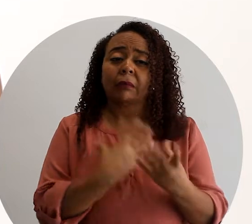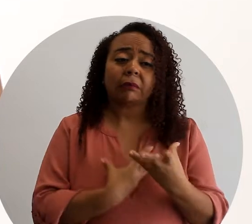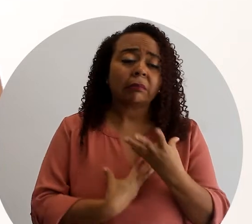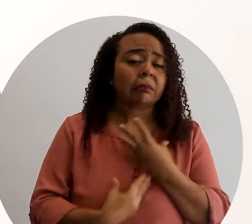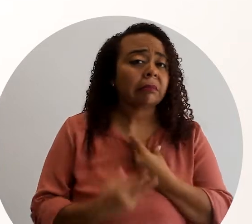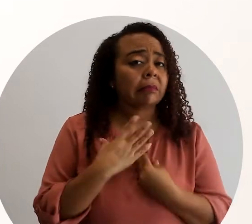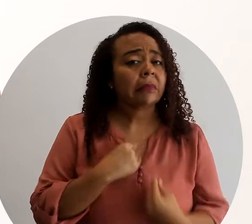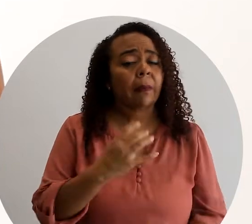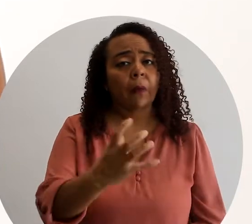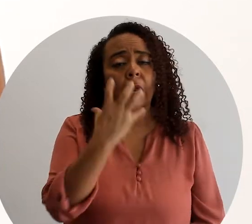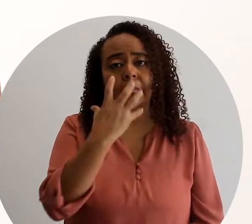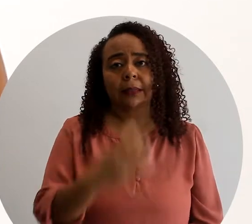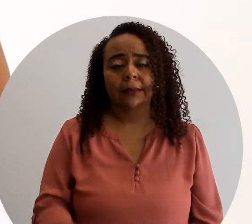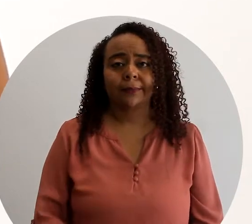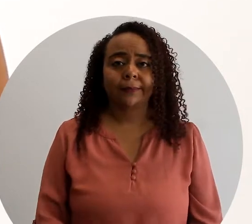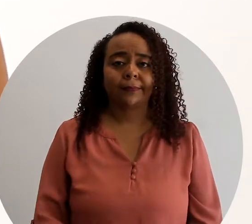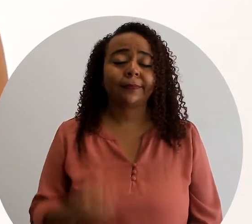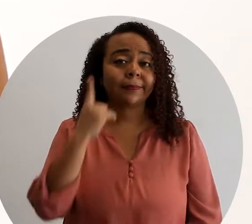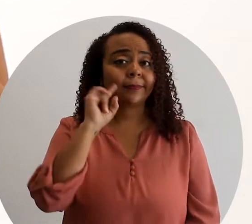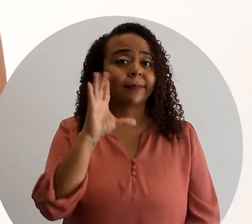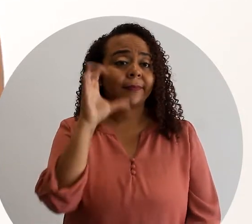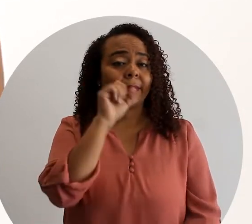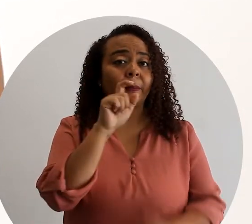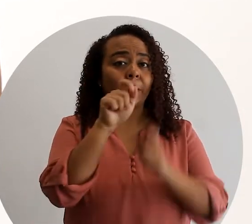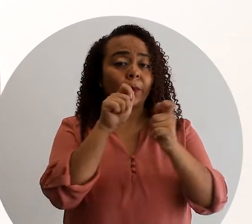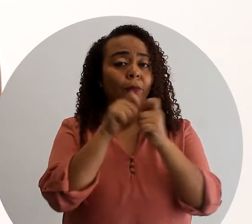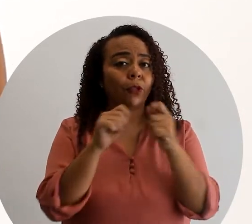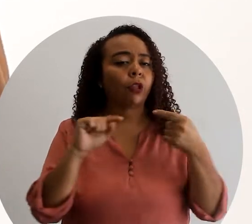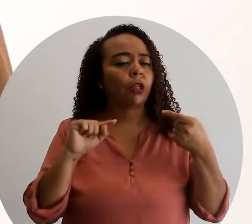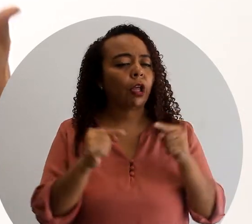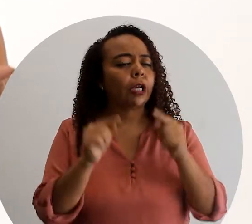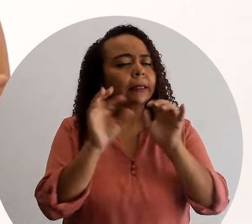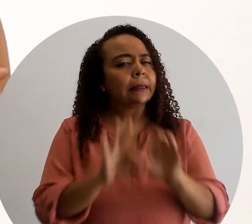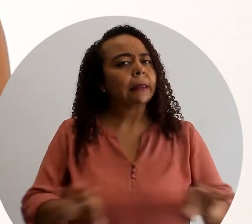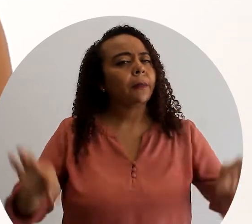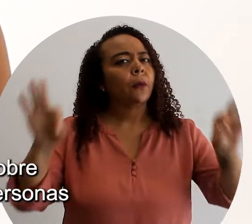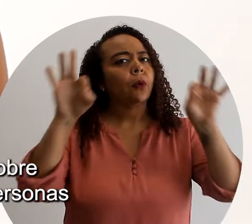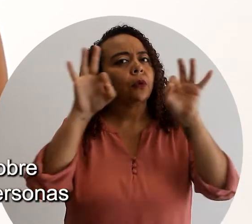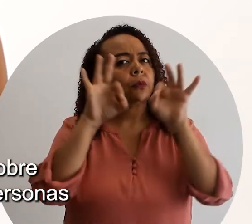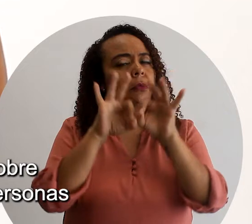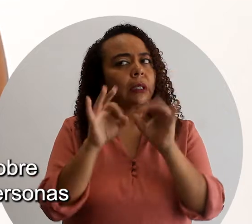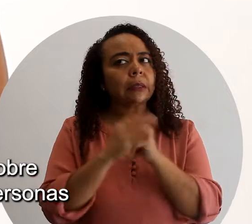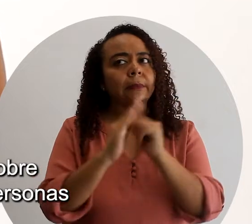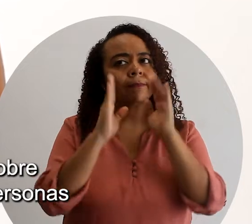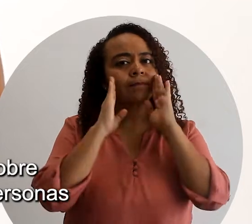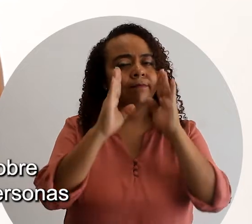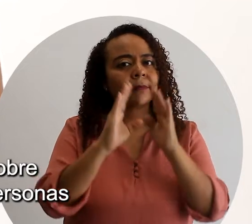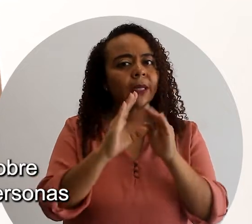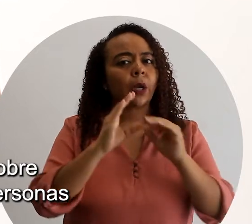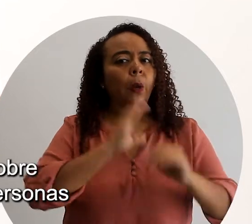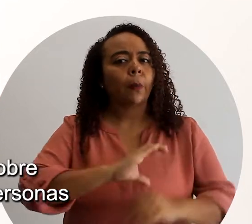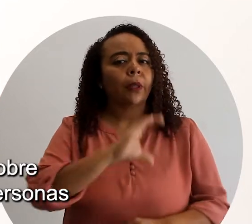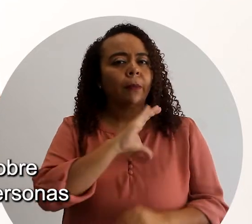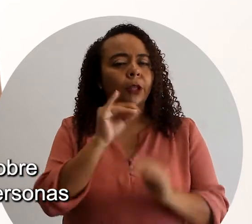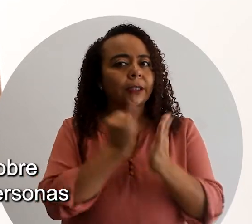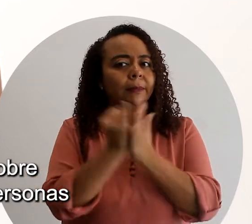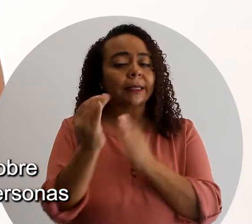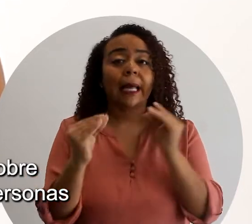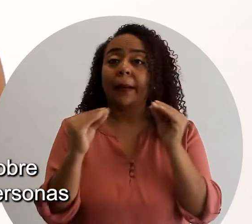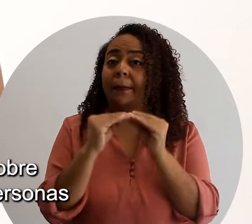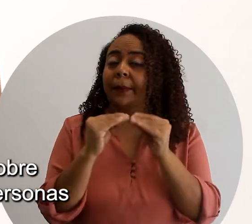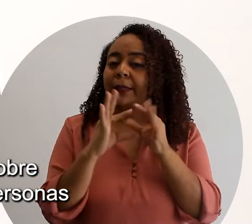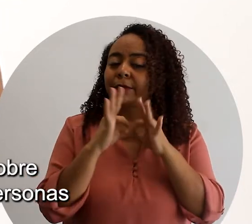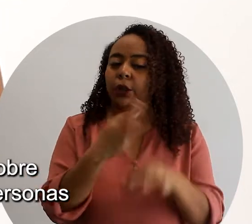angustias y molestias. Para identificar los puntos de dolor, es importante observar los comportamientos e indagar un poco más